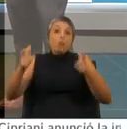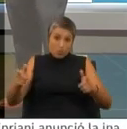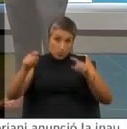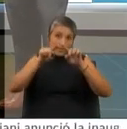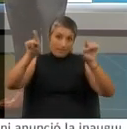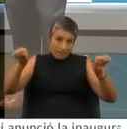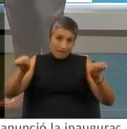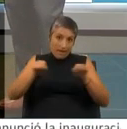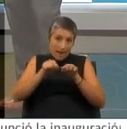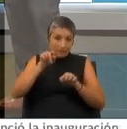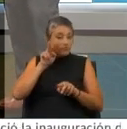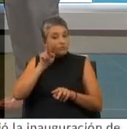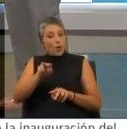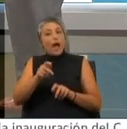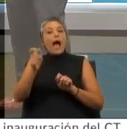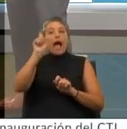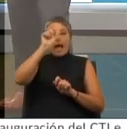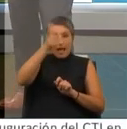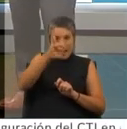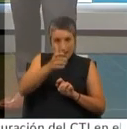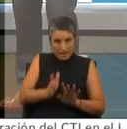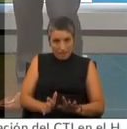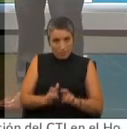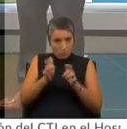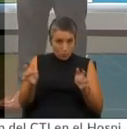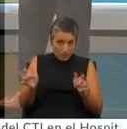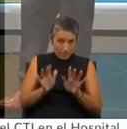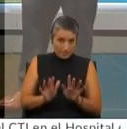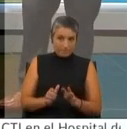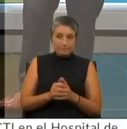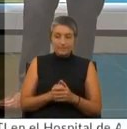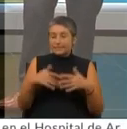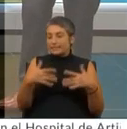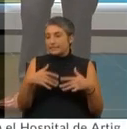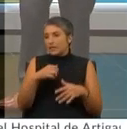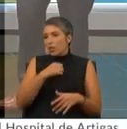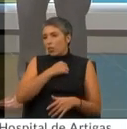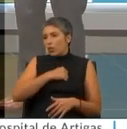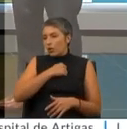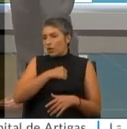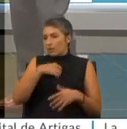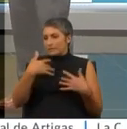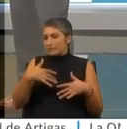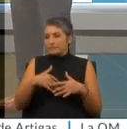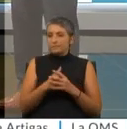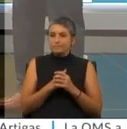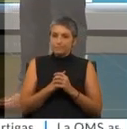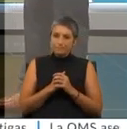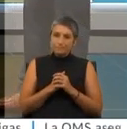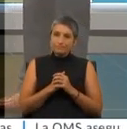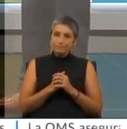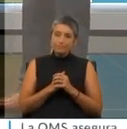cambiar y lamentablemente tuvo consecuencias graves para el guardameta. Realmente duele solo mirarla. Vamos a ver otra jugada más. ver.